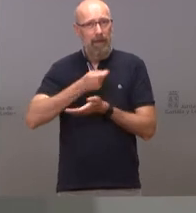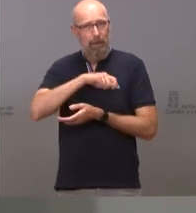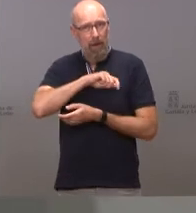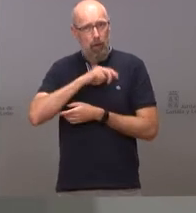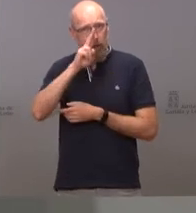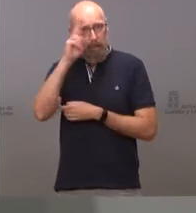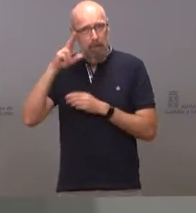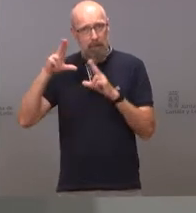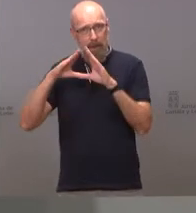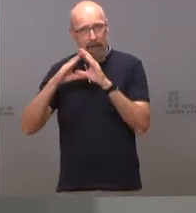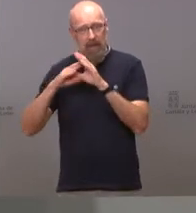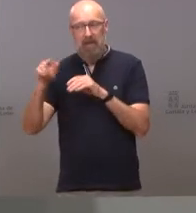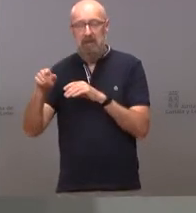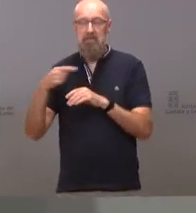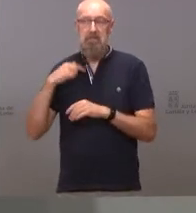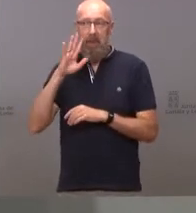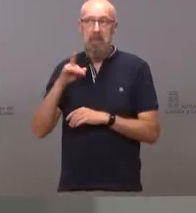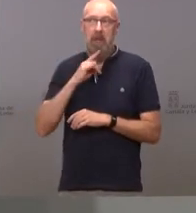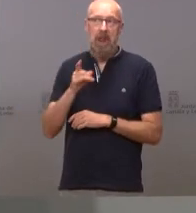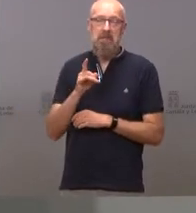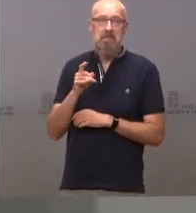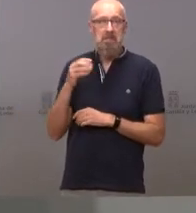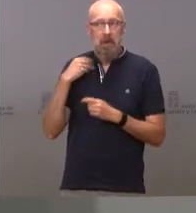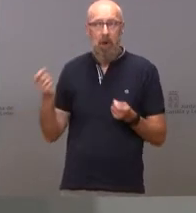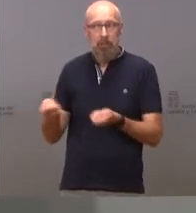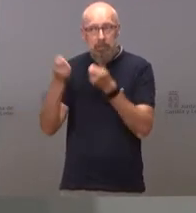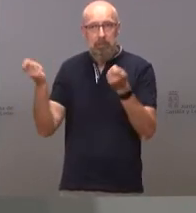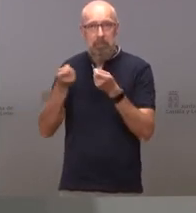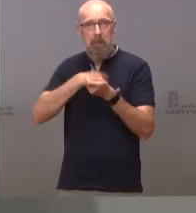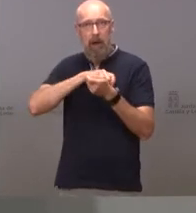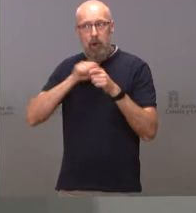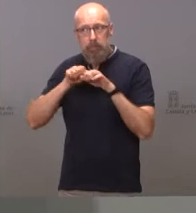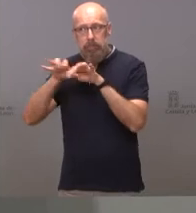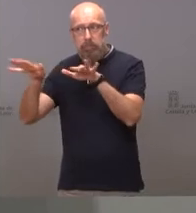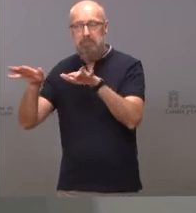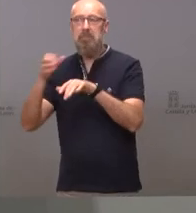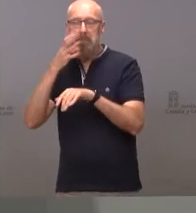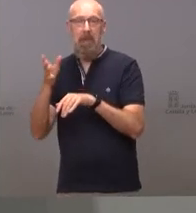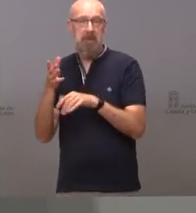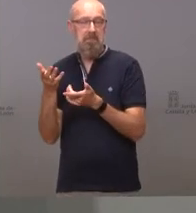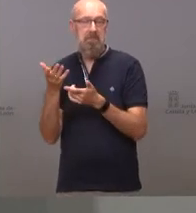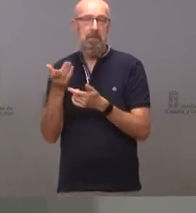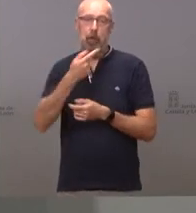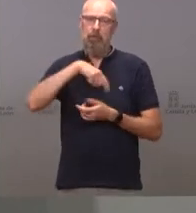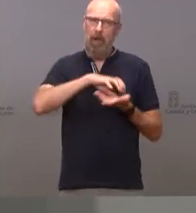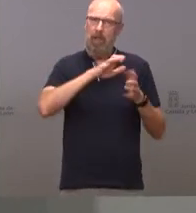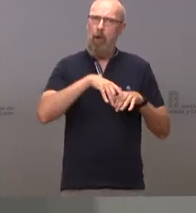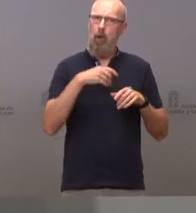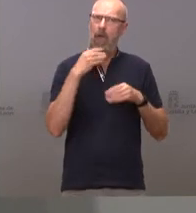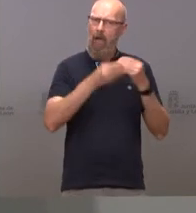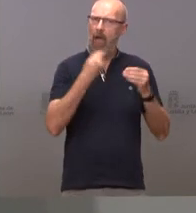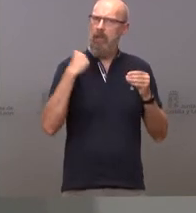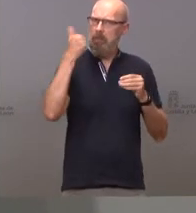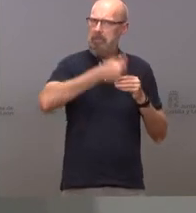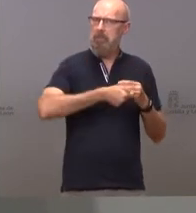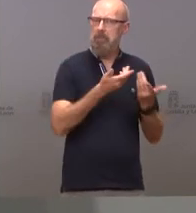parecer mal la promoción del español. En esta comunidad se lleva haciendo ya hace mucho tiempo y yo